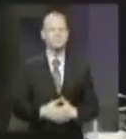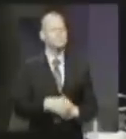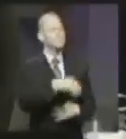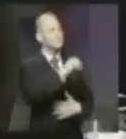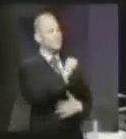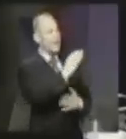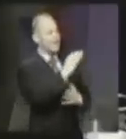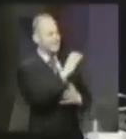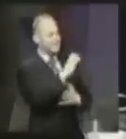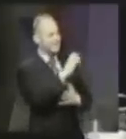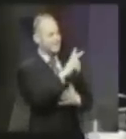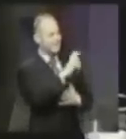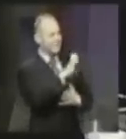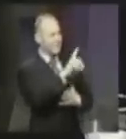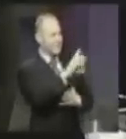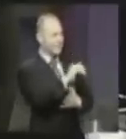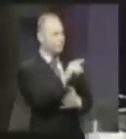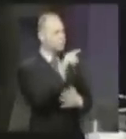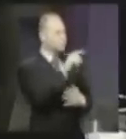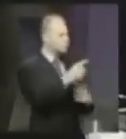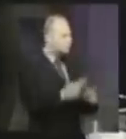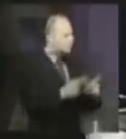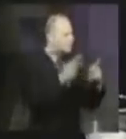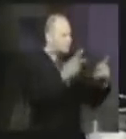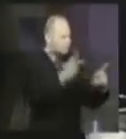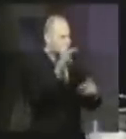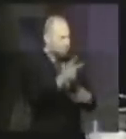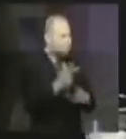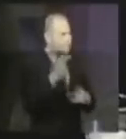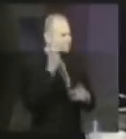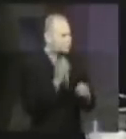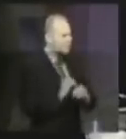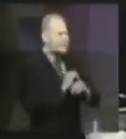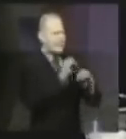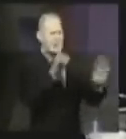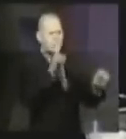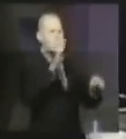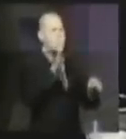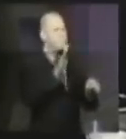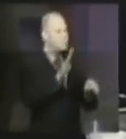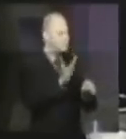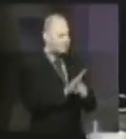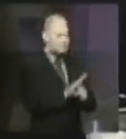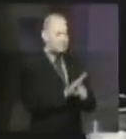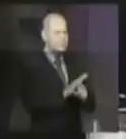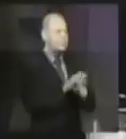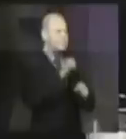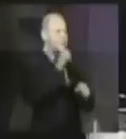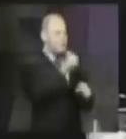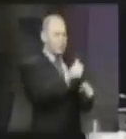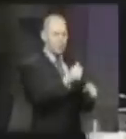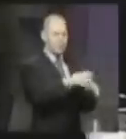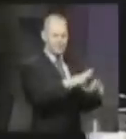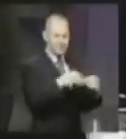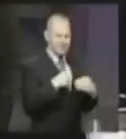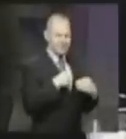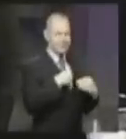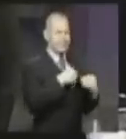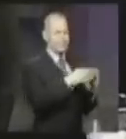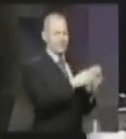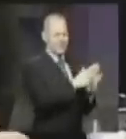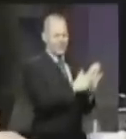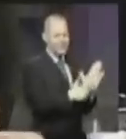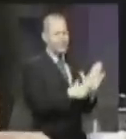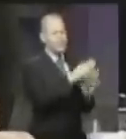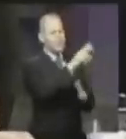Acevedo Vila, aun cuando su plataforma contiene un compromiso claro de que no van a darle paso a enmiendas constitucionales como la 99, cuando